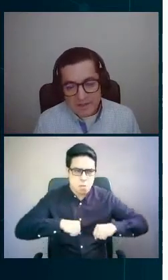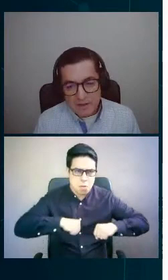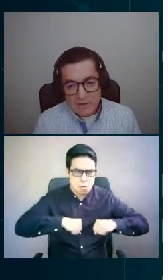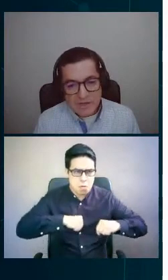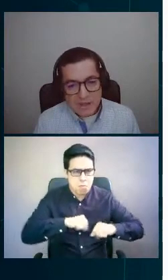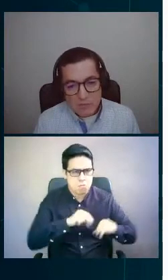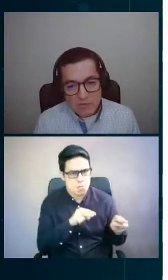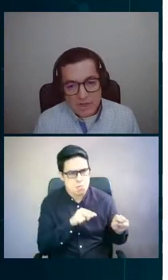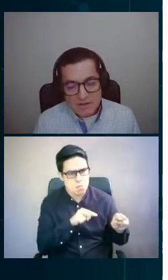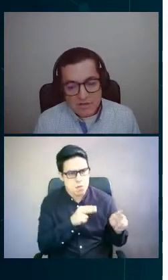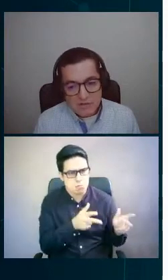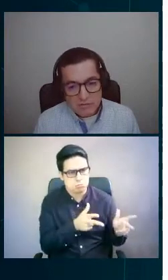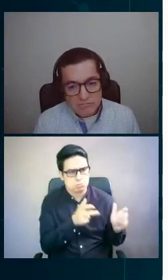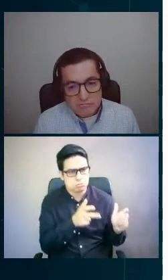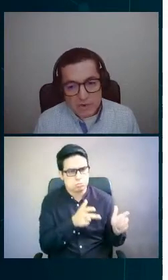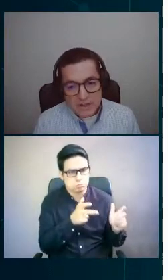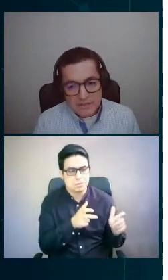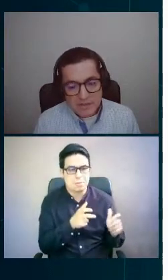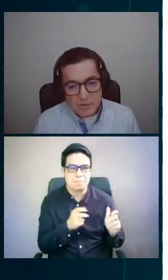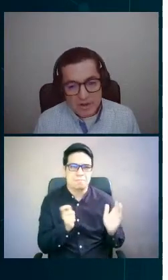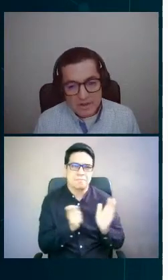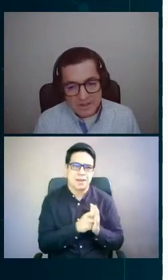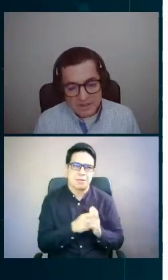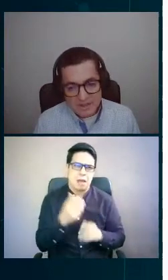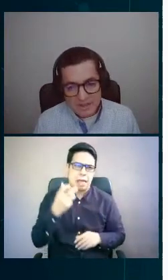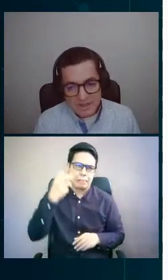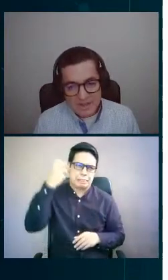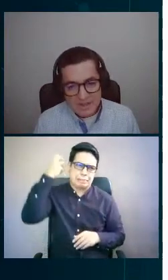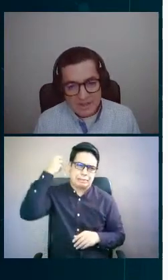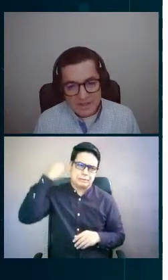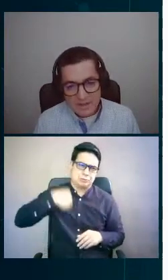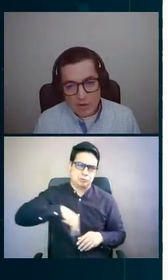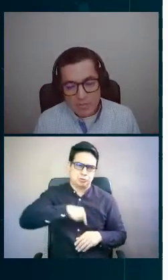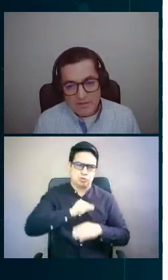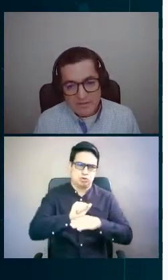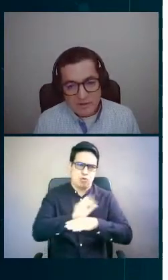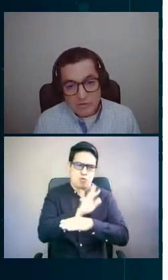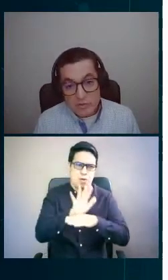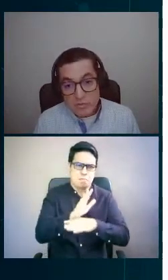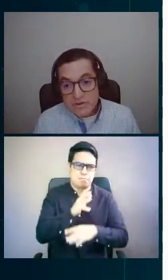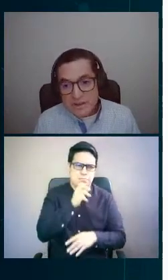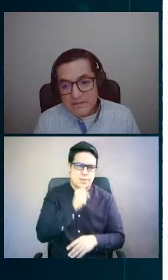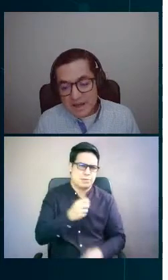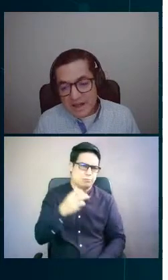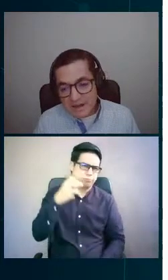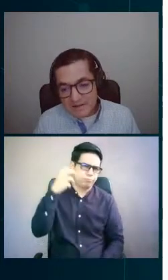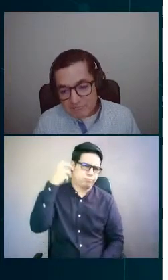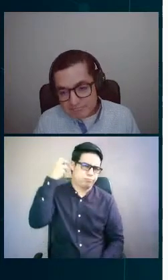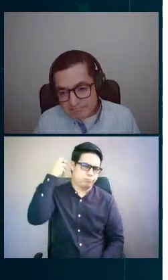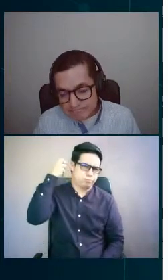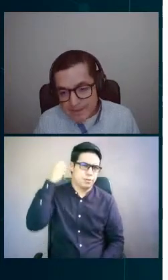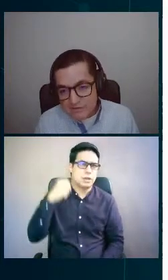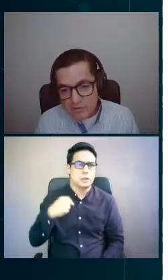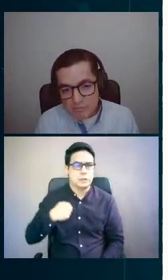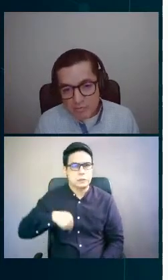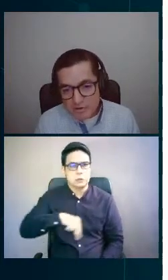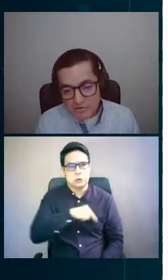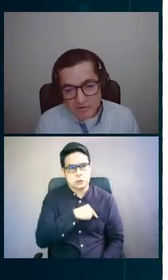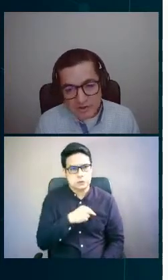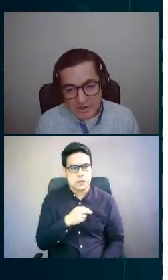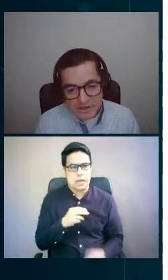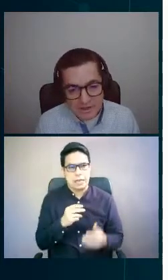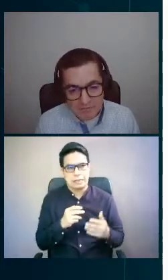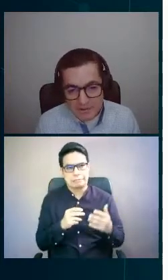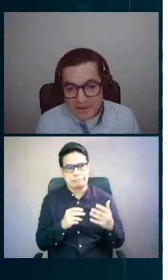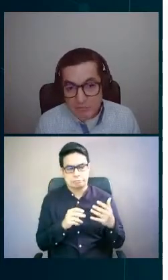pero teníamos una versión muy antigua de Command Center. Entonces tuvimos que escalar versión por